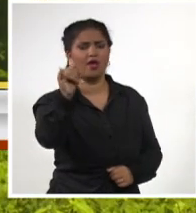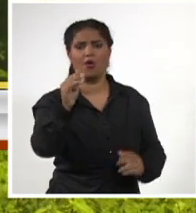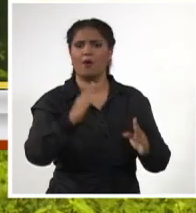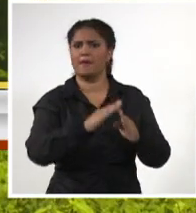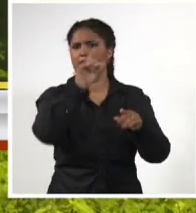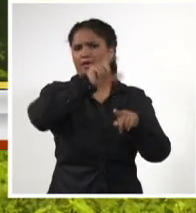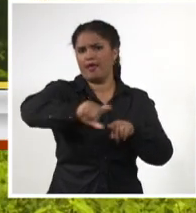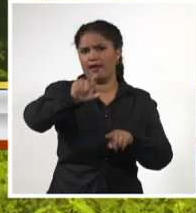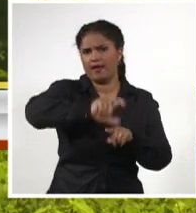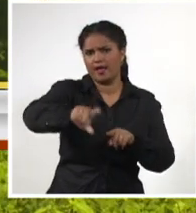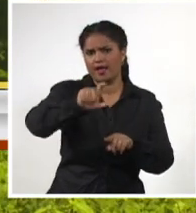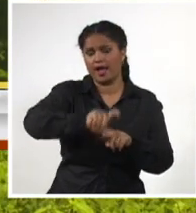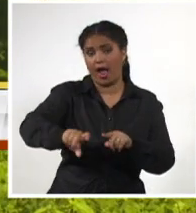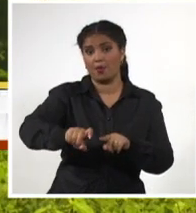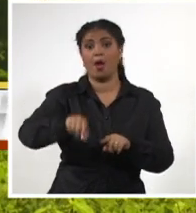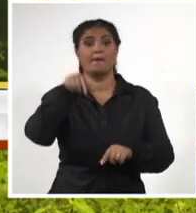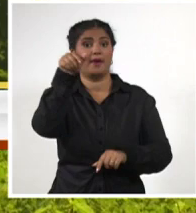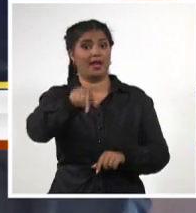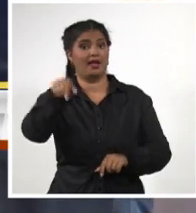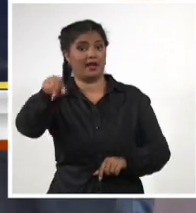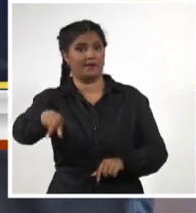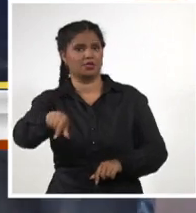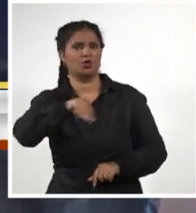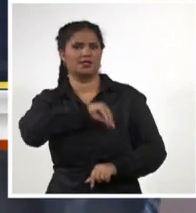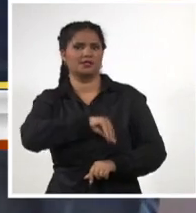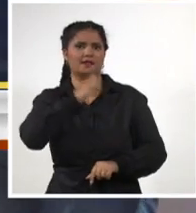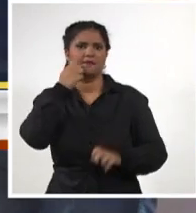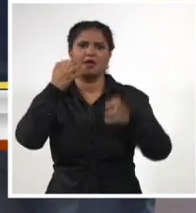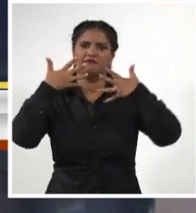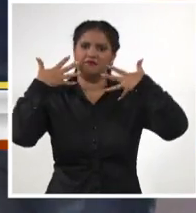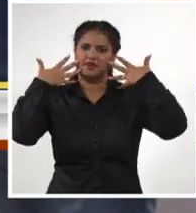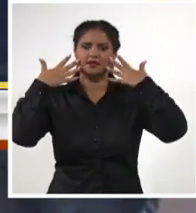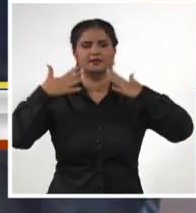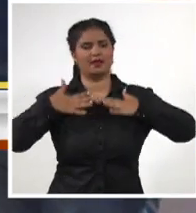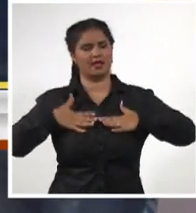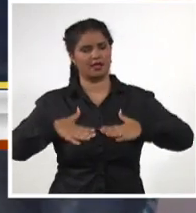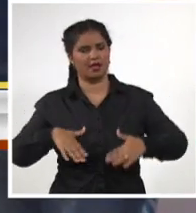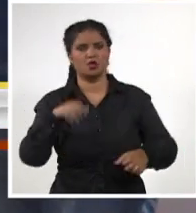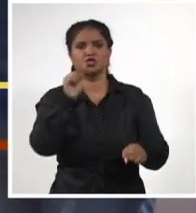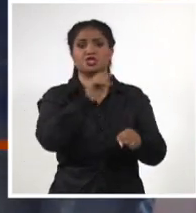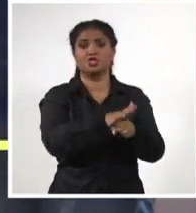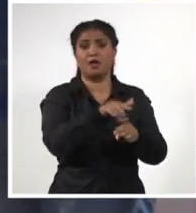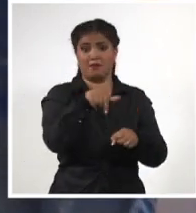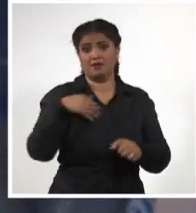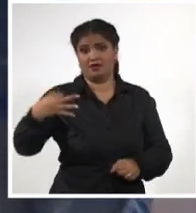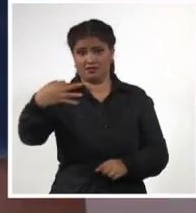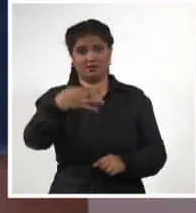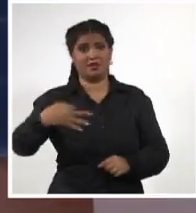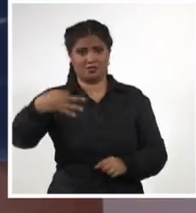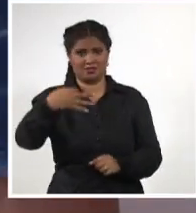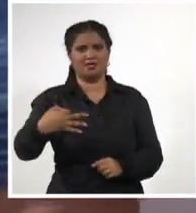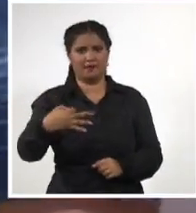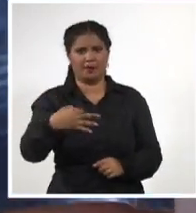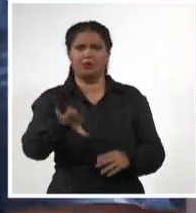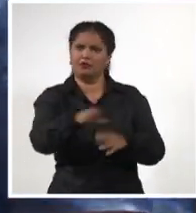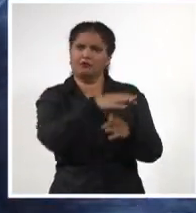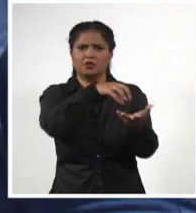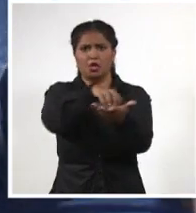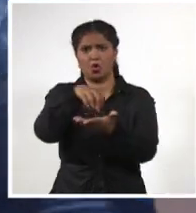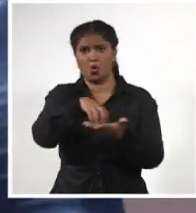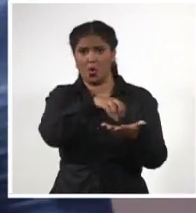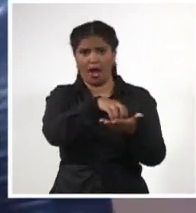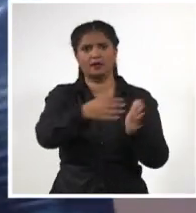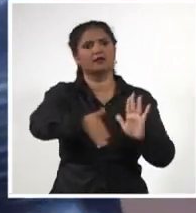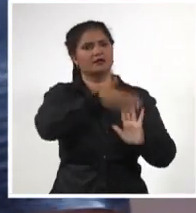las condiciones de vida de quienes habitan en municipios como Chambas, el tercero en importancia económica del territorio, solo antecedido por la